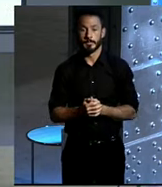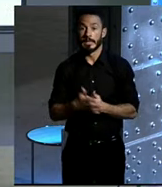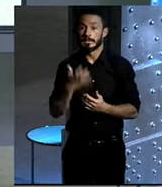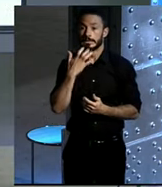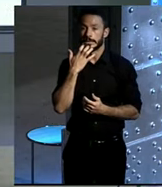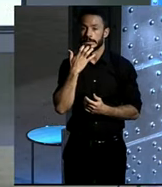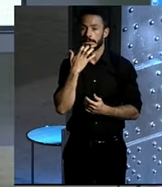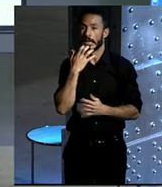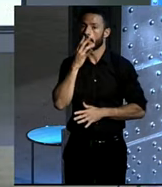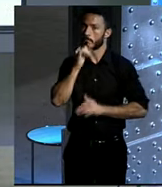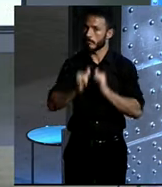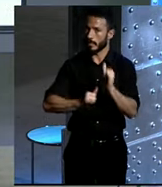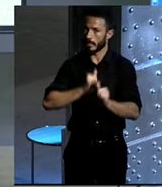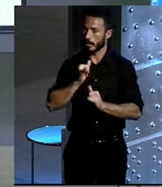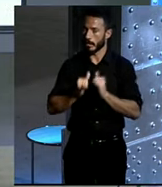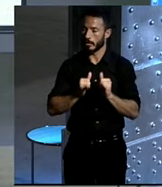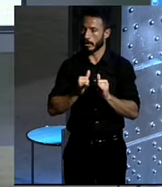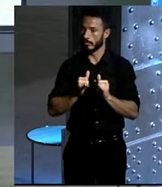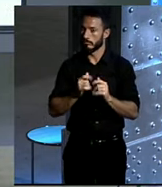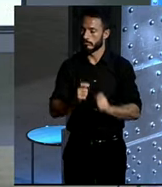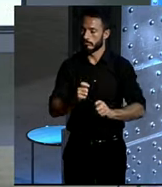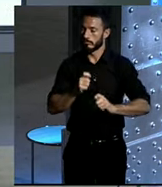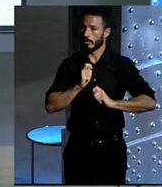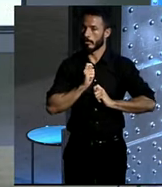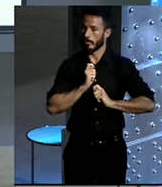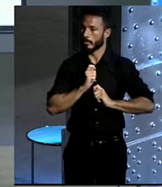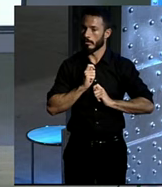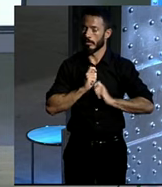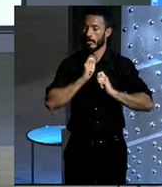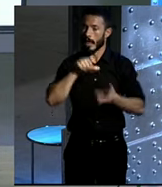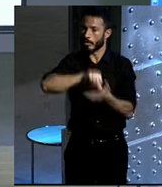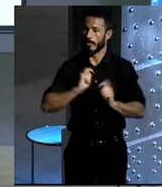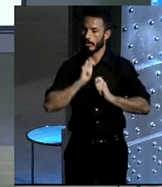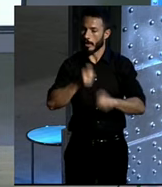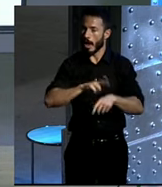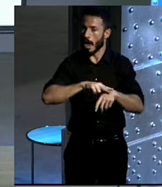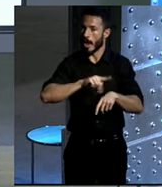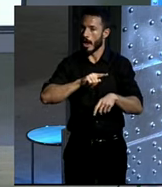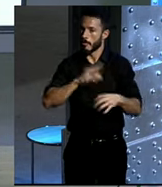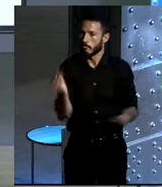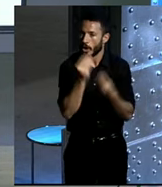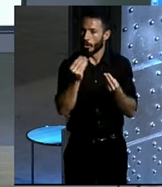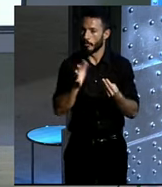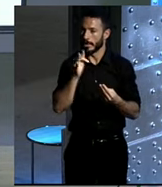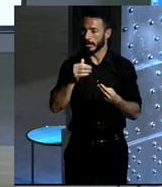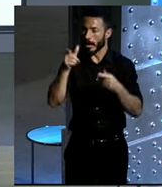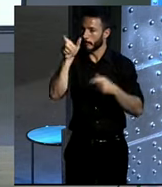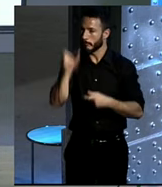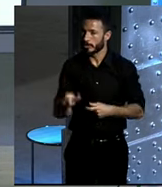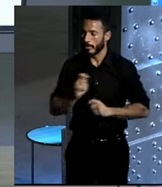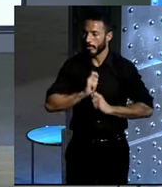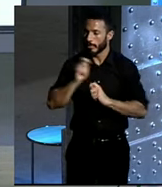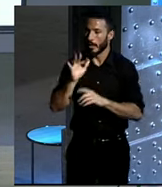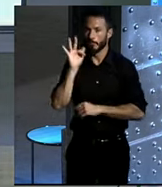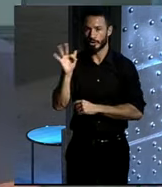Si la bicicleta mejora no solamente el ritmo de la ciudad, sino el talante de las personas, ¿por qué no montas a Víctor en una